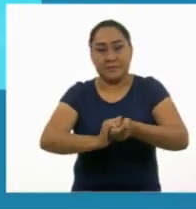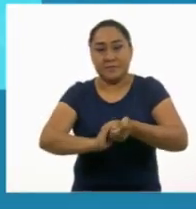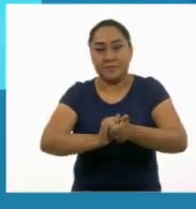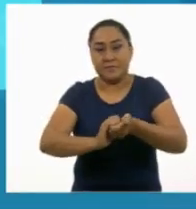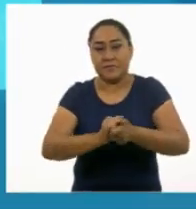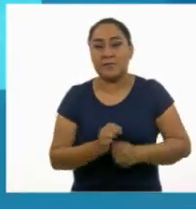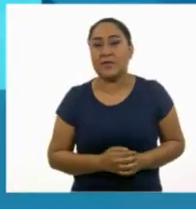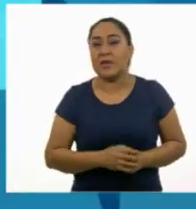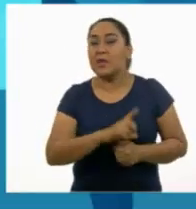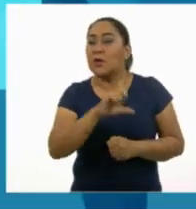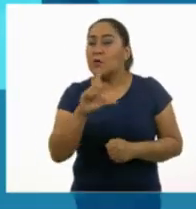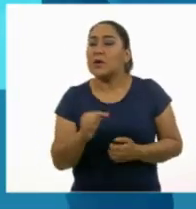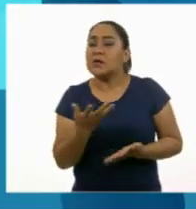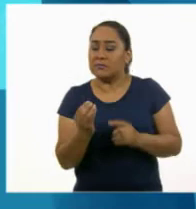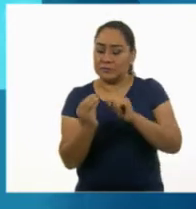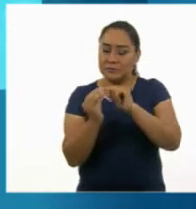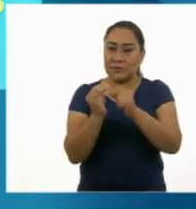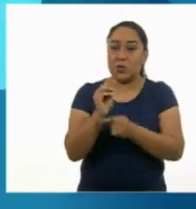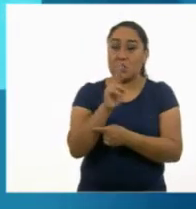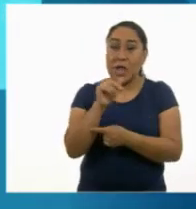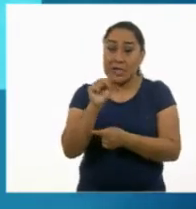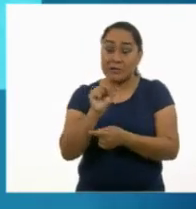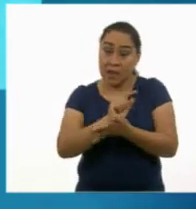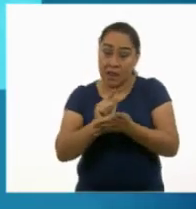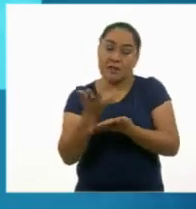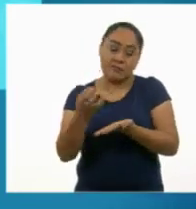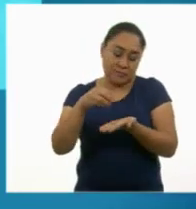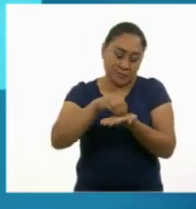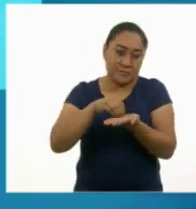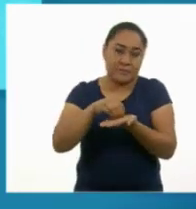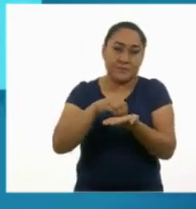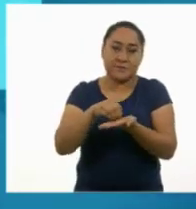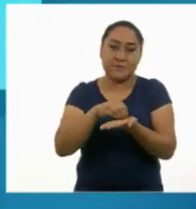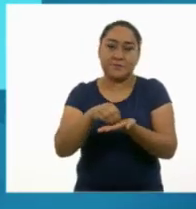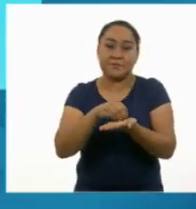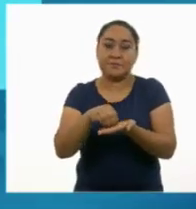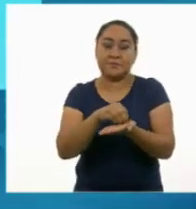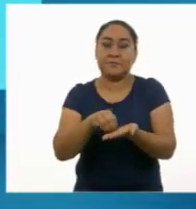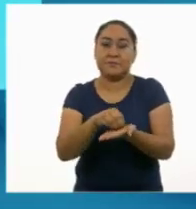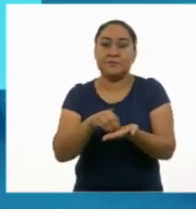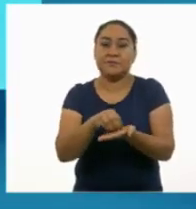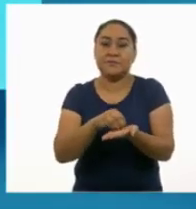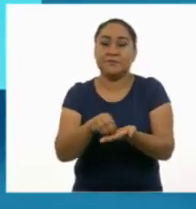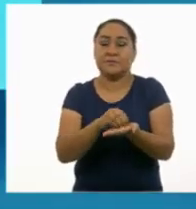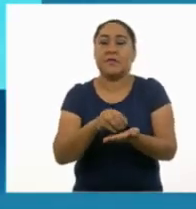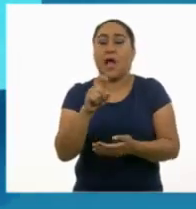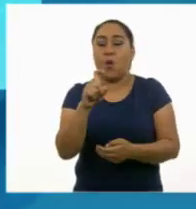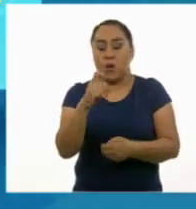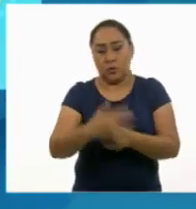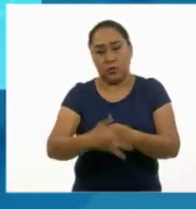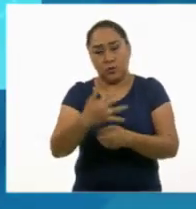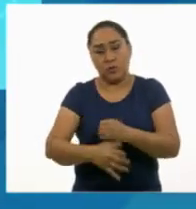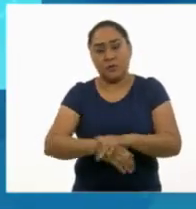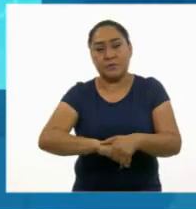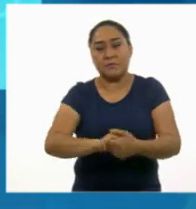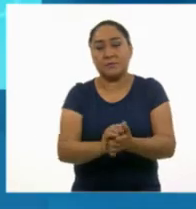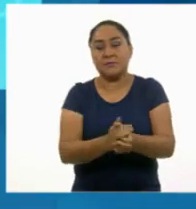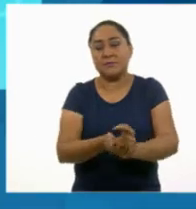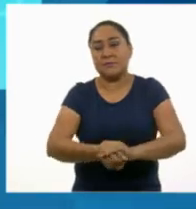Ahora, como que rasguñas la palma de tus manos para lavar tus uñas. Enjuaga tus manos con agua.